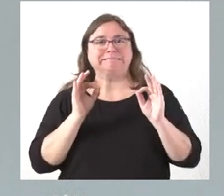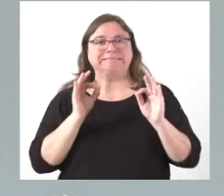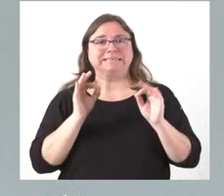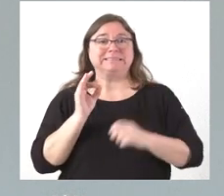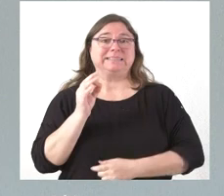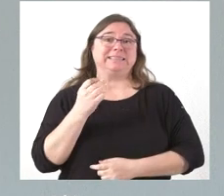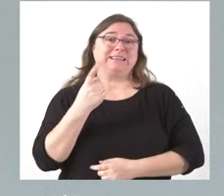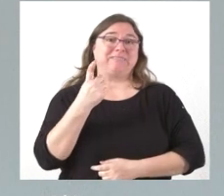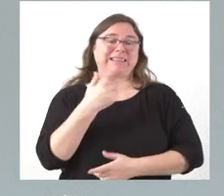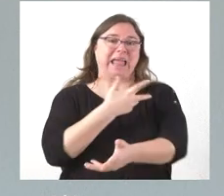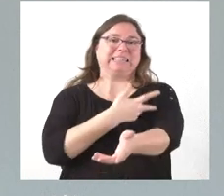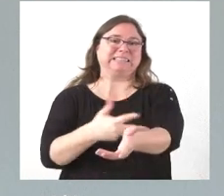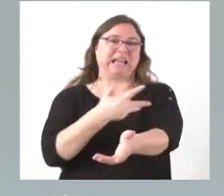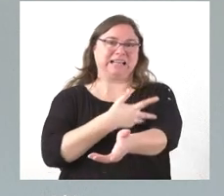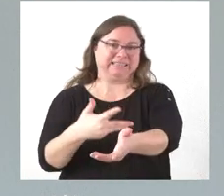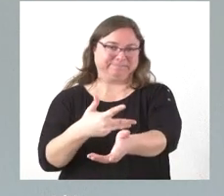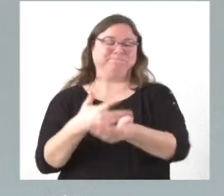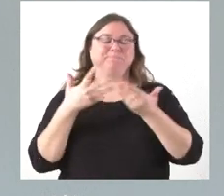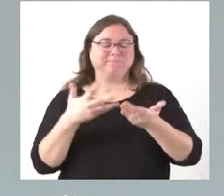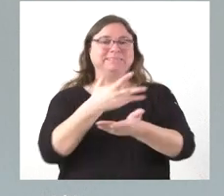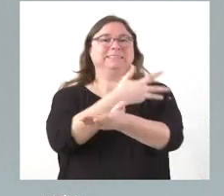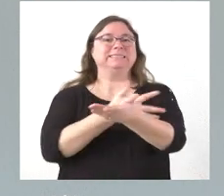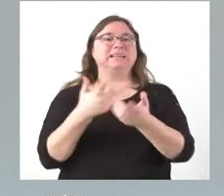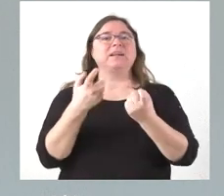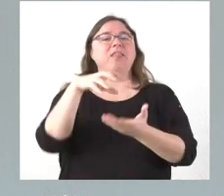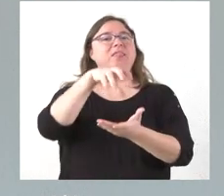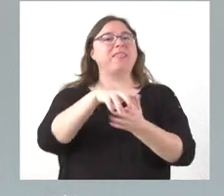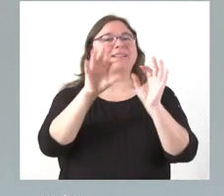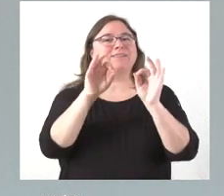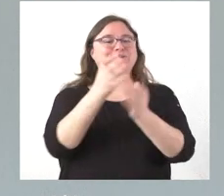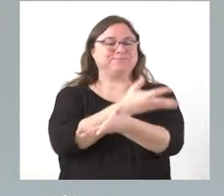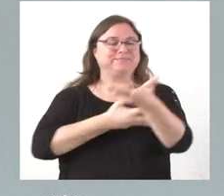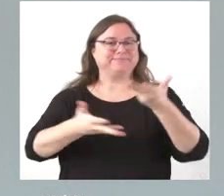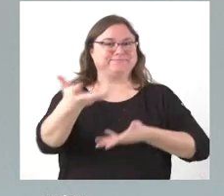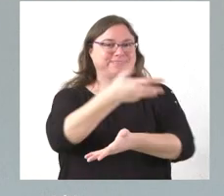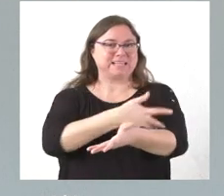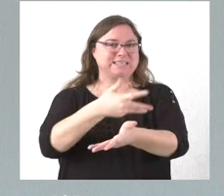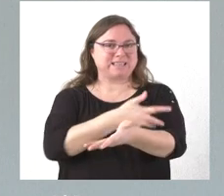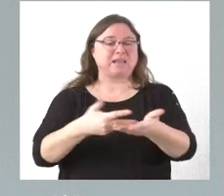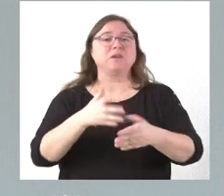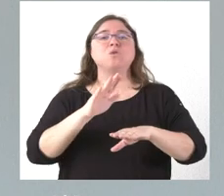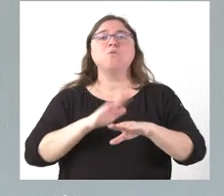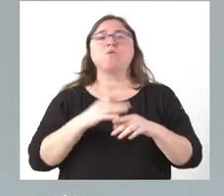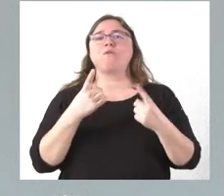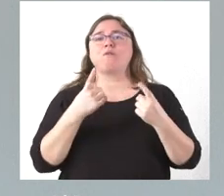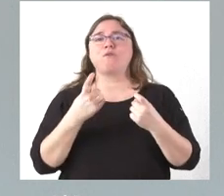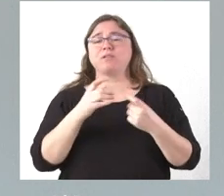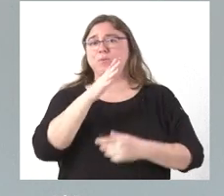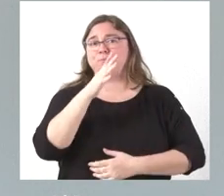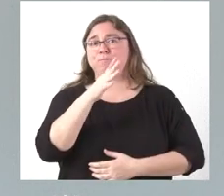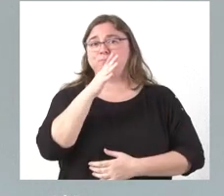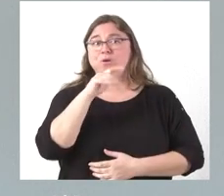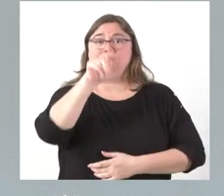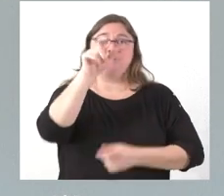en la existencia de sangre y sus derivados en el centro de hemoterapia, tanto por el hecho de que la